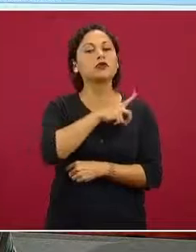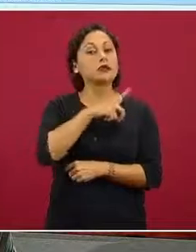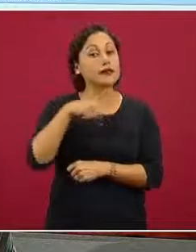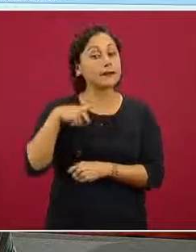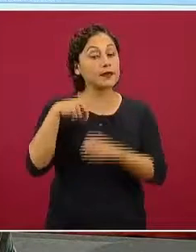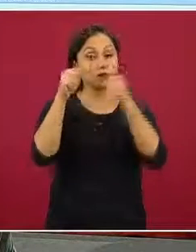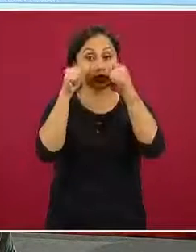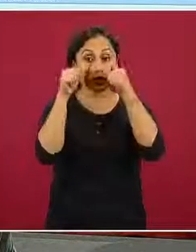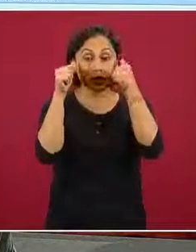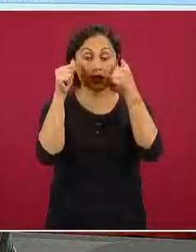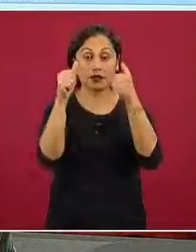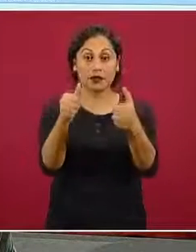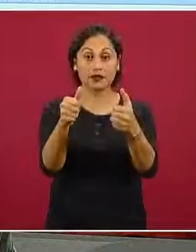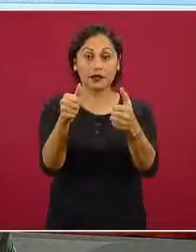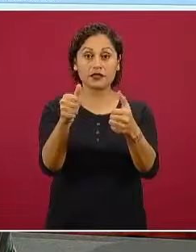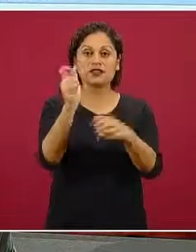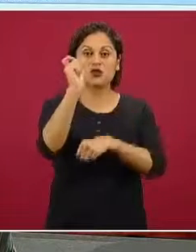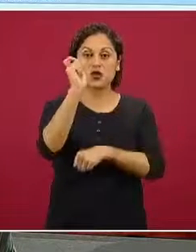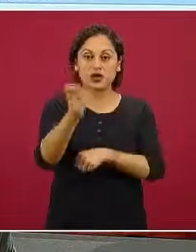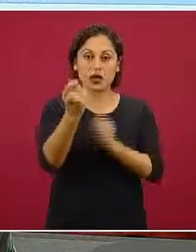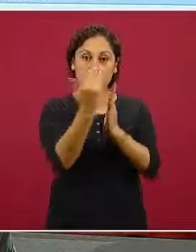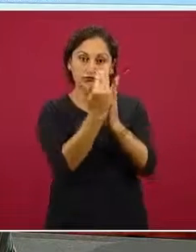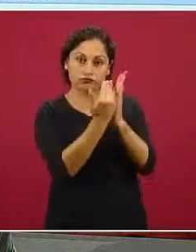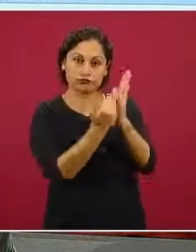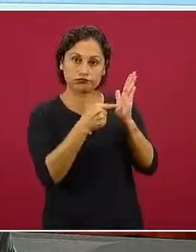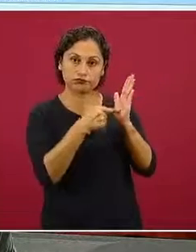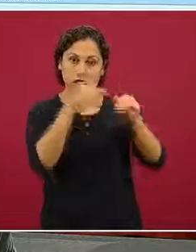que estar considerando este tipo de atributos.